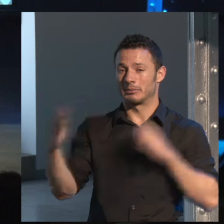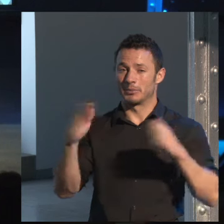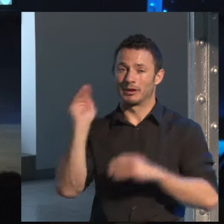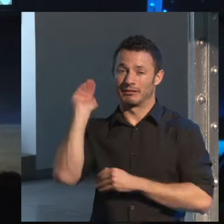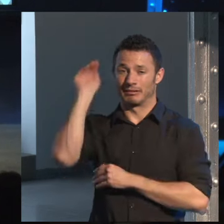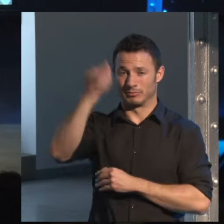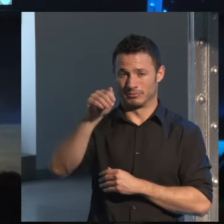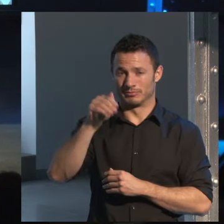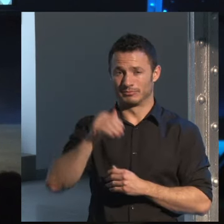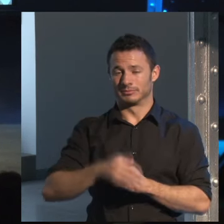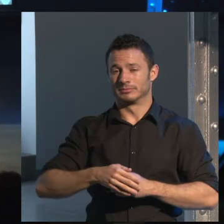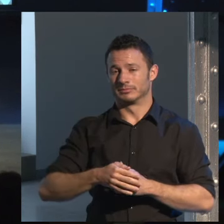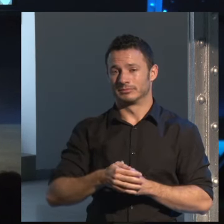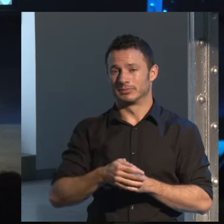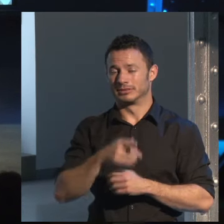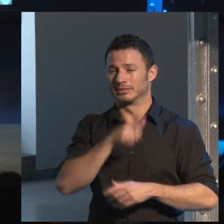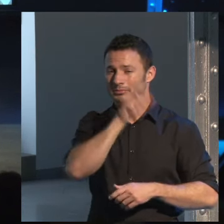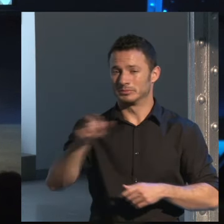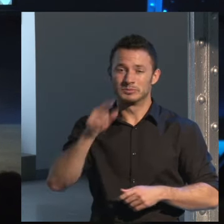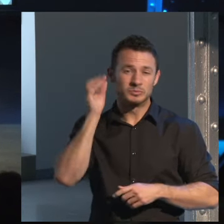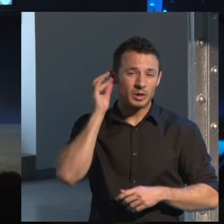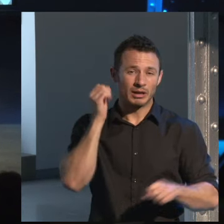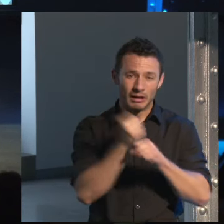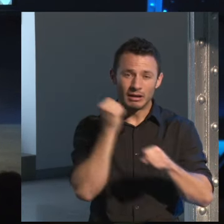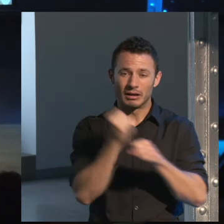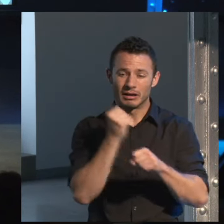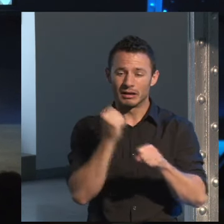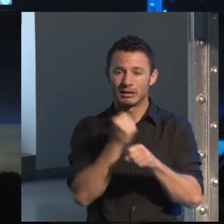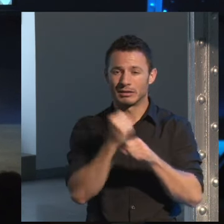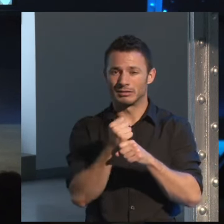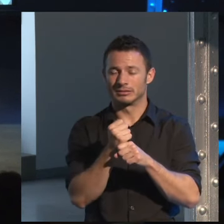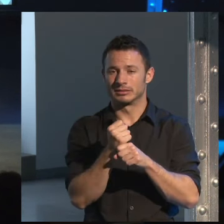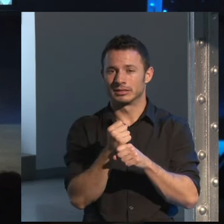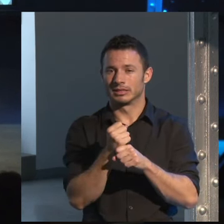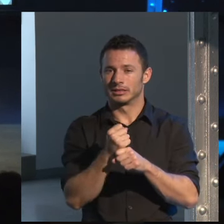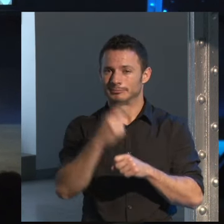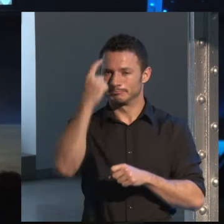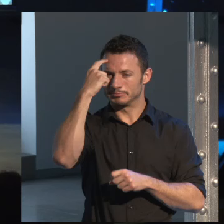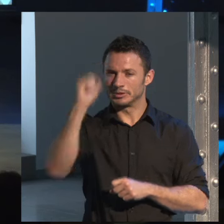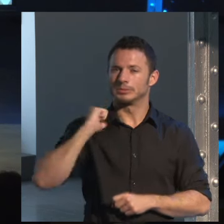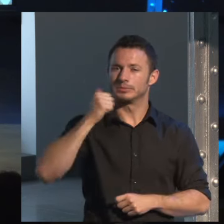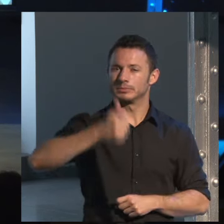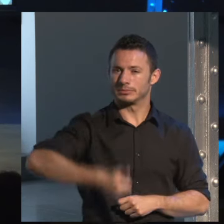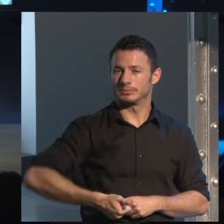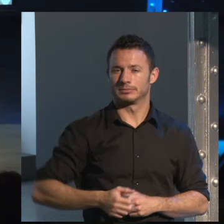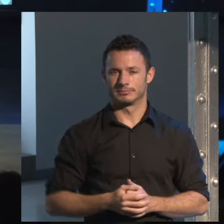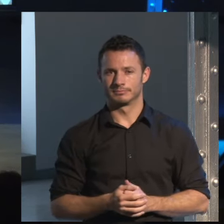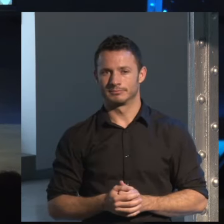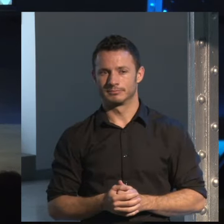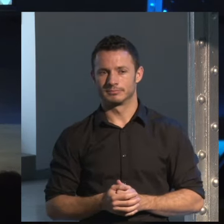y eran mujeres trabajadoras, más ricas en mente que en un bar.